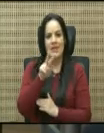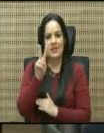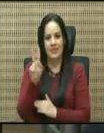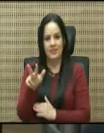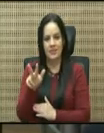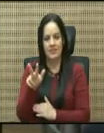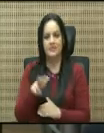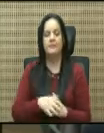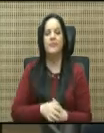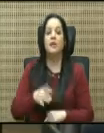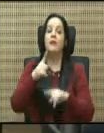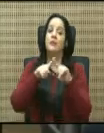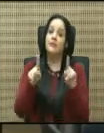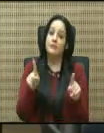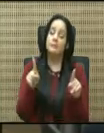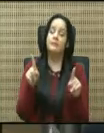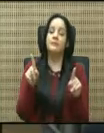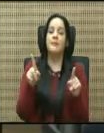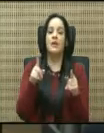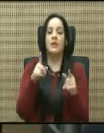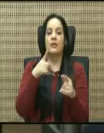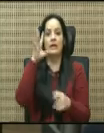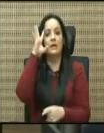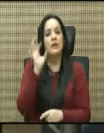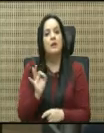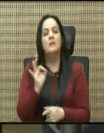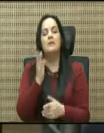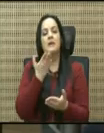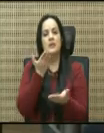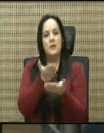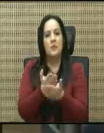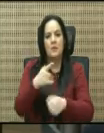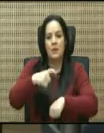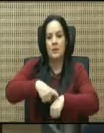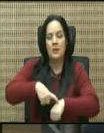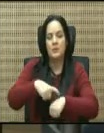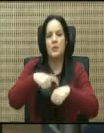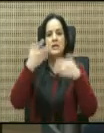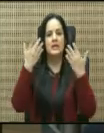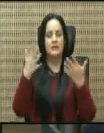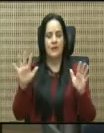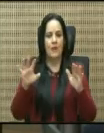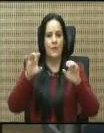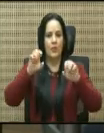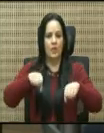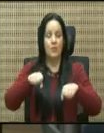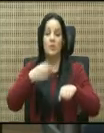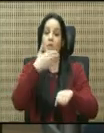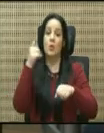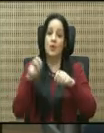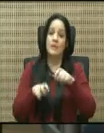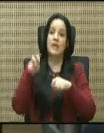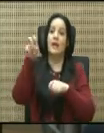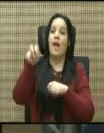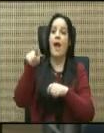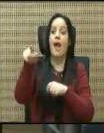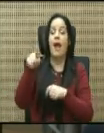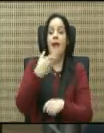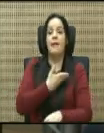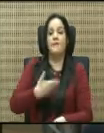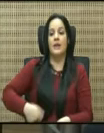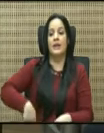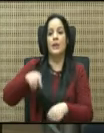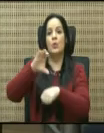Y bueno, creo que llegó el momento entonces de que ya nos podamos brincar a la presidencia y que ya en el Consejo Directivo se